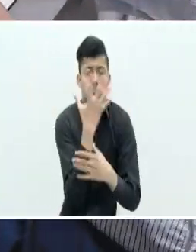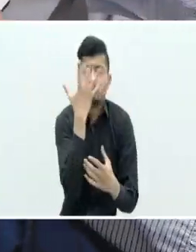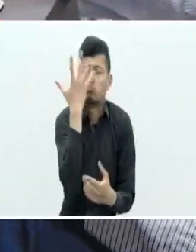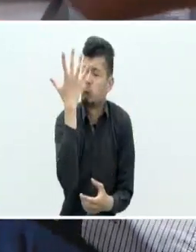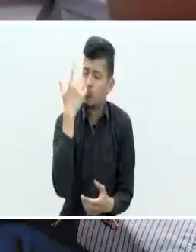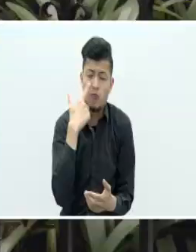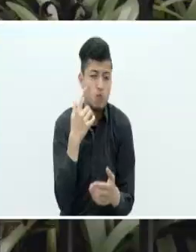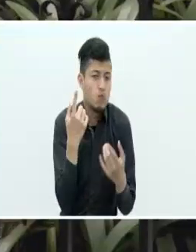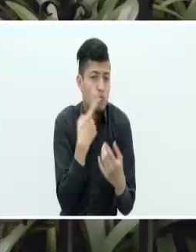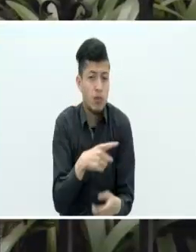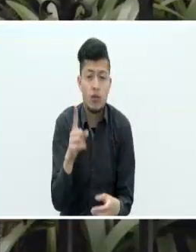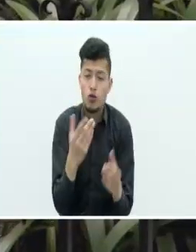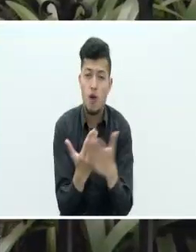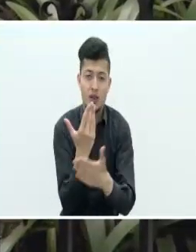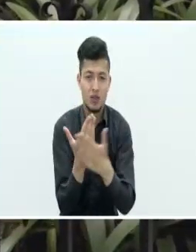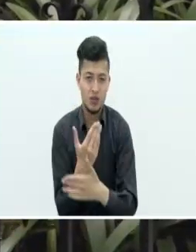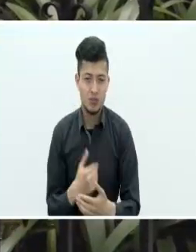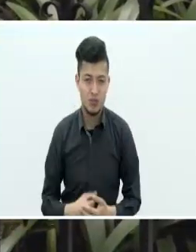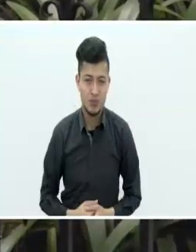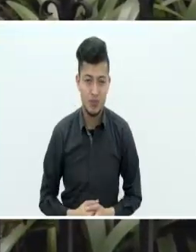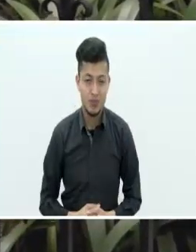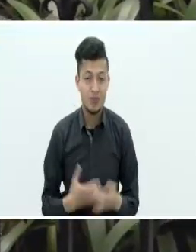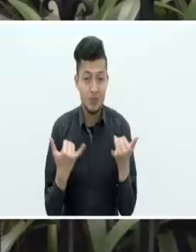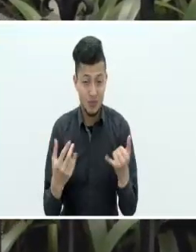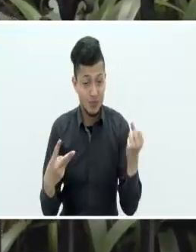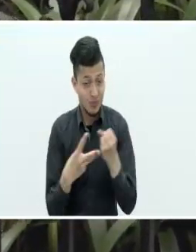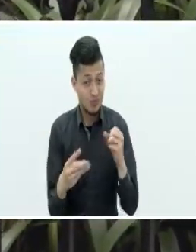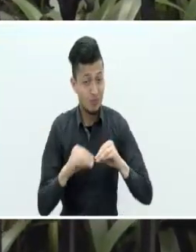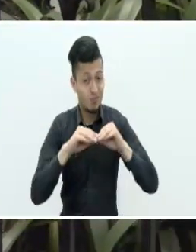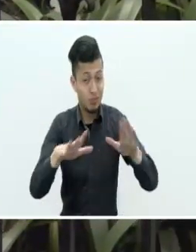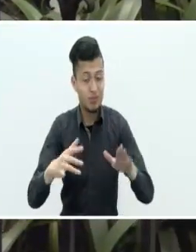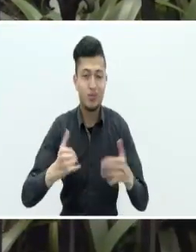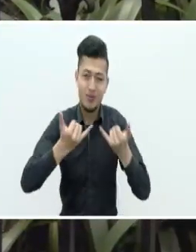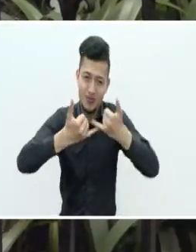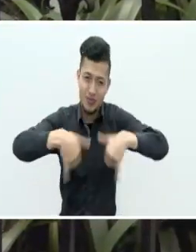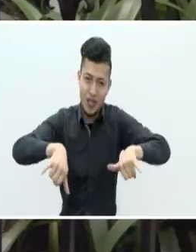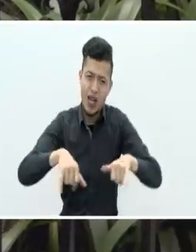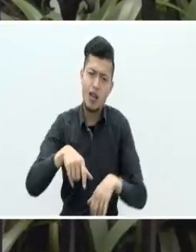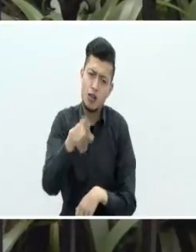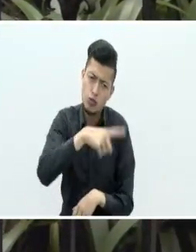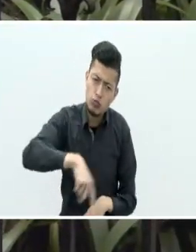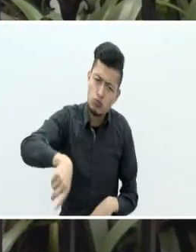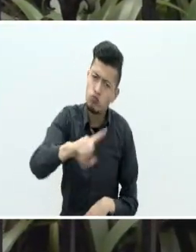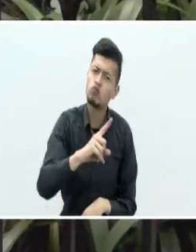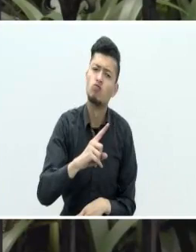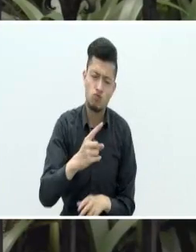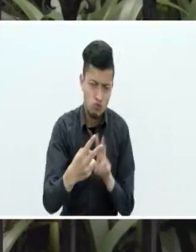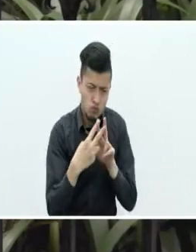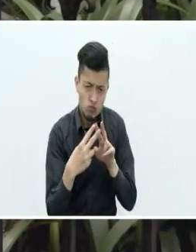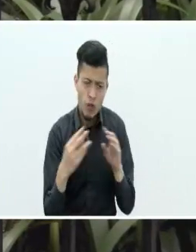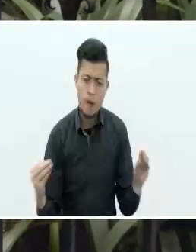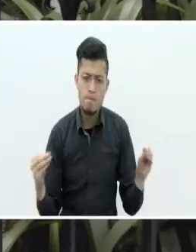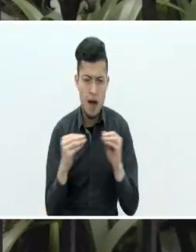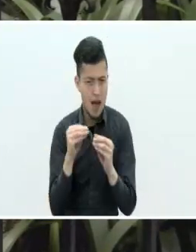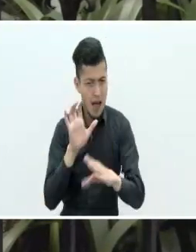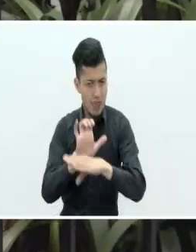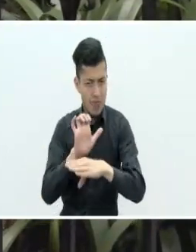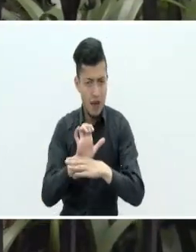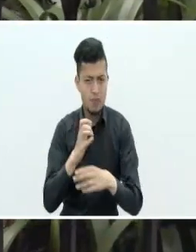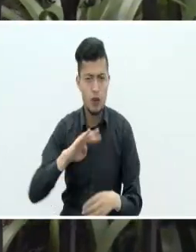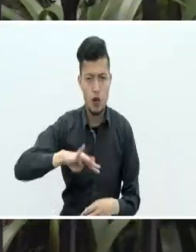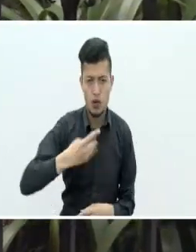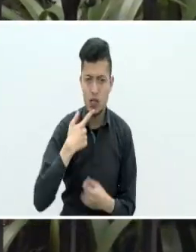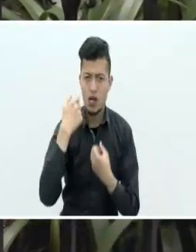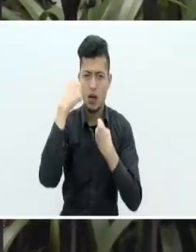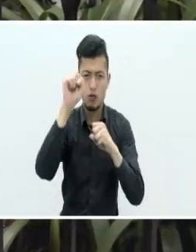innovadores. Hasta aquí esta emisión de Cena al Aire. Los invitamos a conocer más sobre la entidad de la Cuarta Revolución